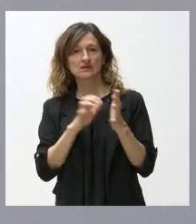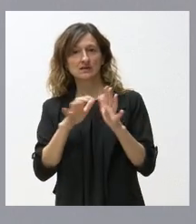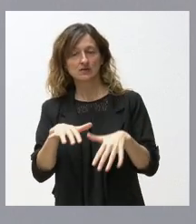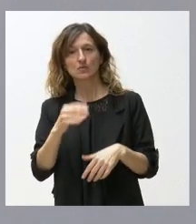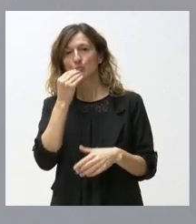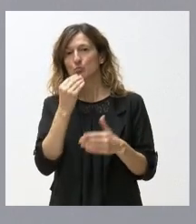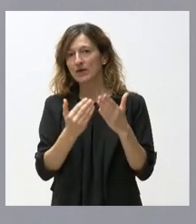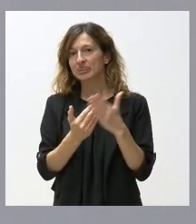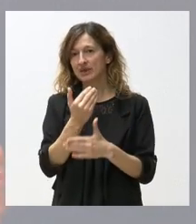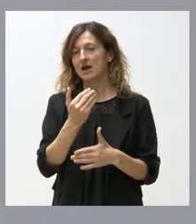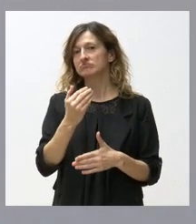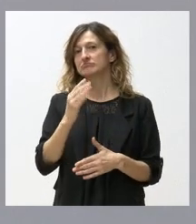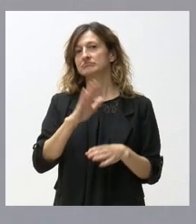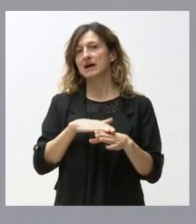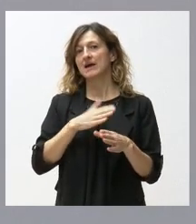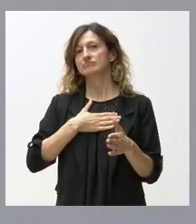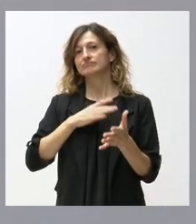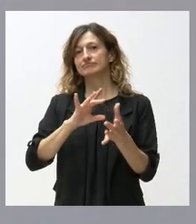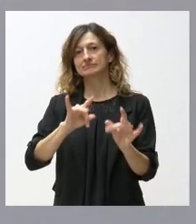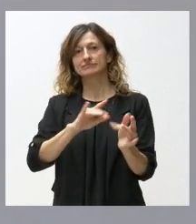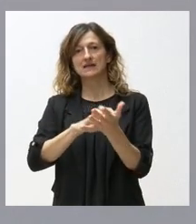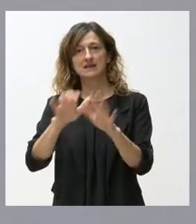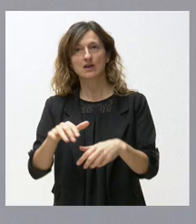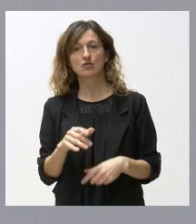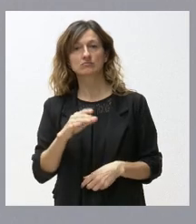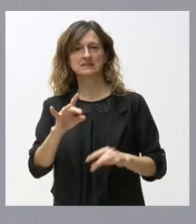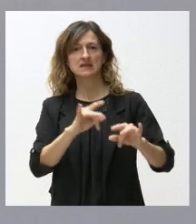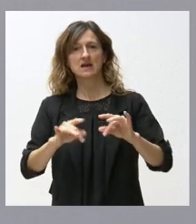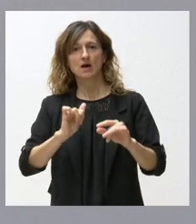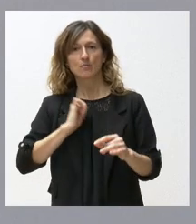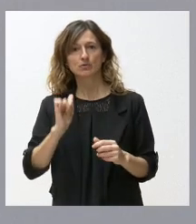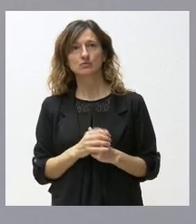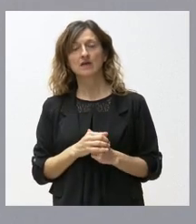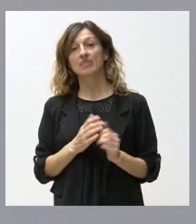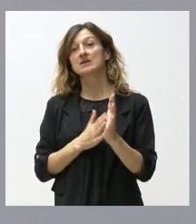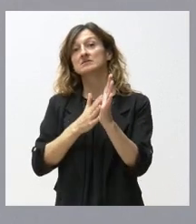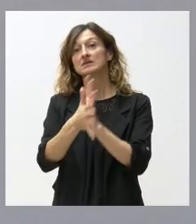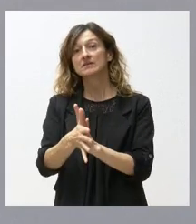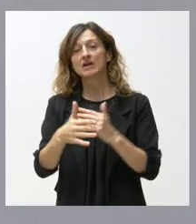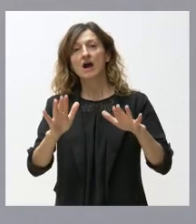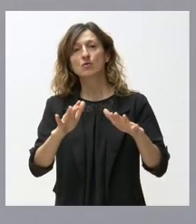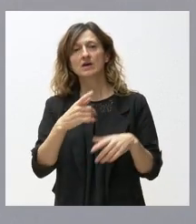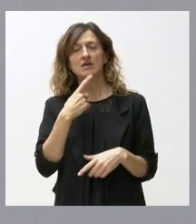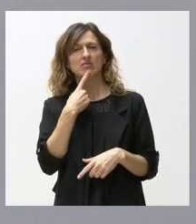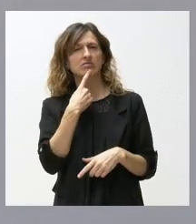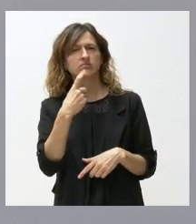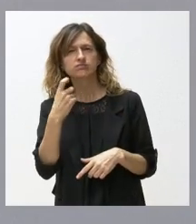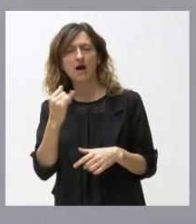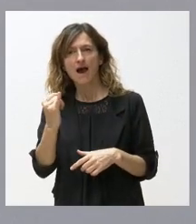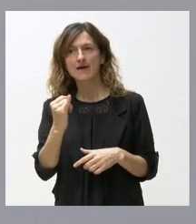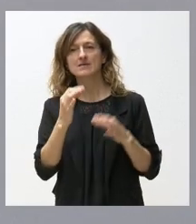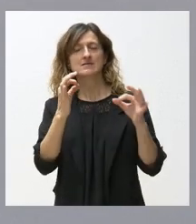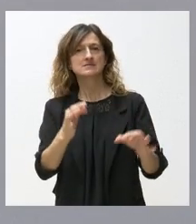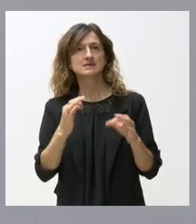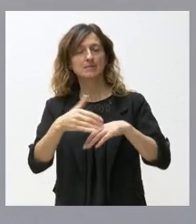buen día para nuestra comunidad, un importante acuerdo para esta tierra. Eso refleja que, a pesar de las dificultades que siempre tiene